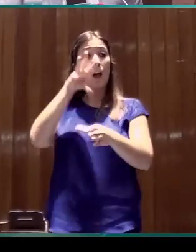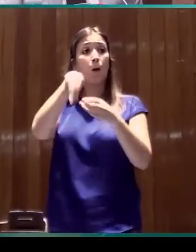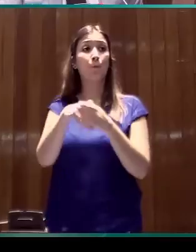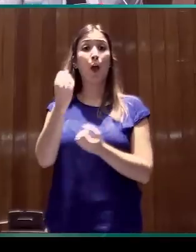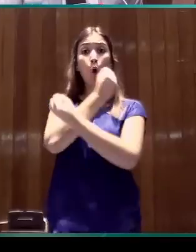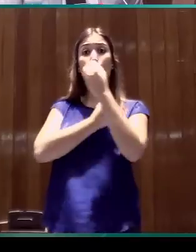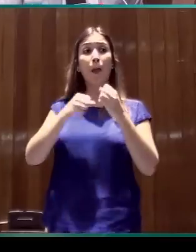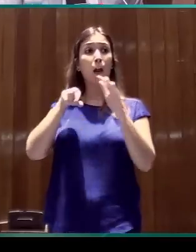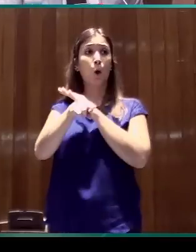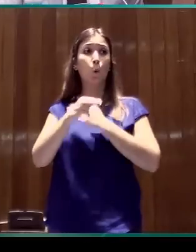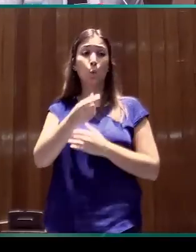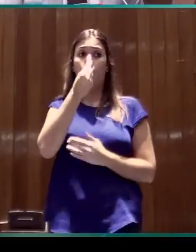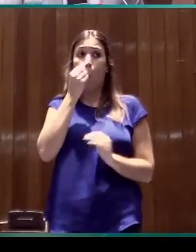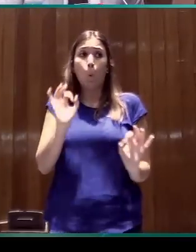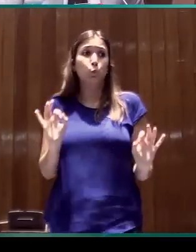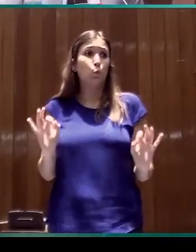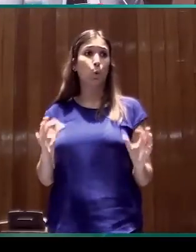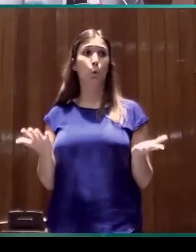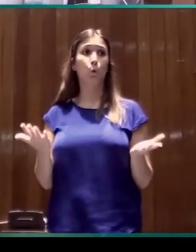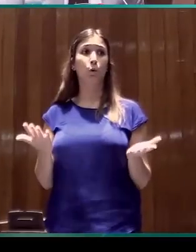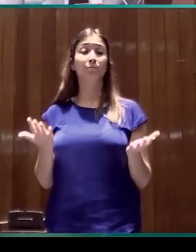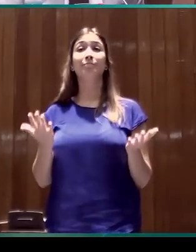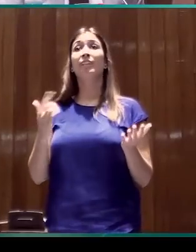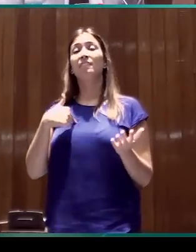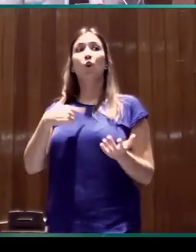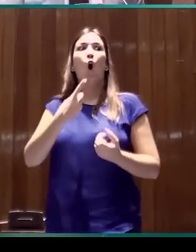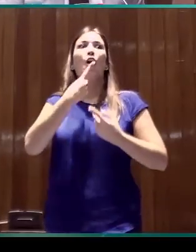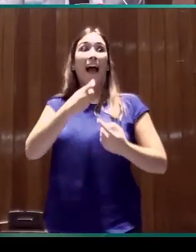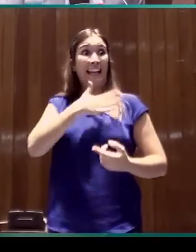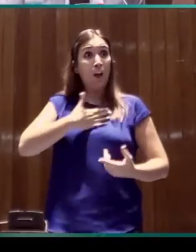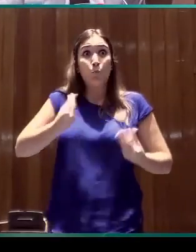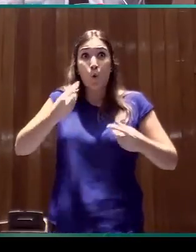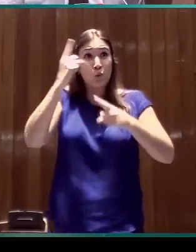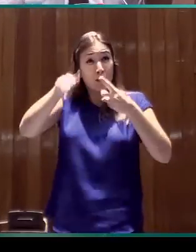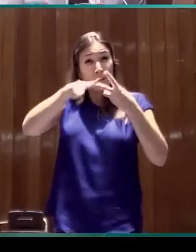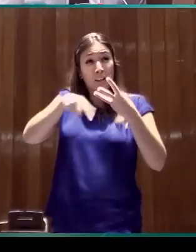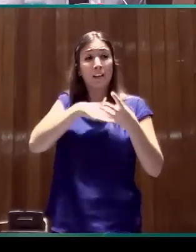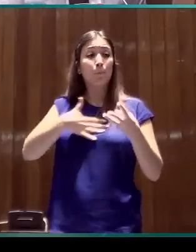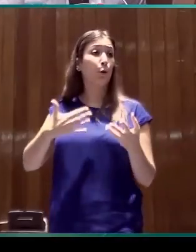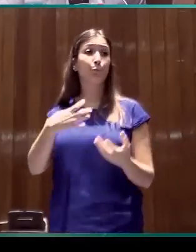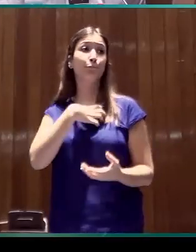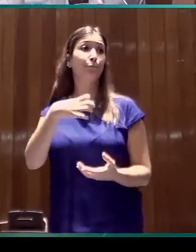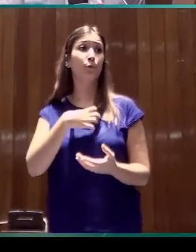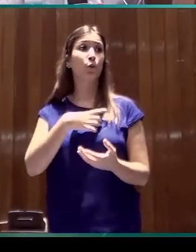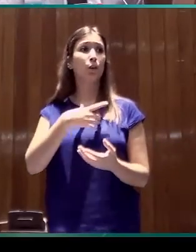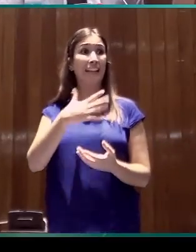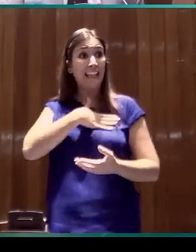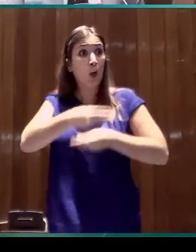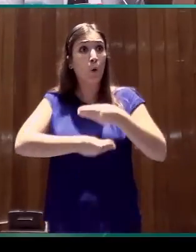económicos restringidos. Con lo cual, querríamos hacer mucho, pero no podemos. ¿Y qué hacemos en ese caso?